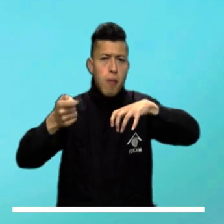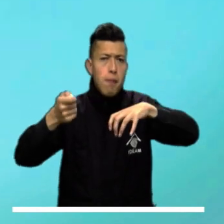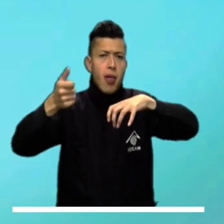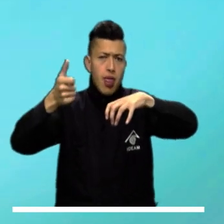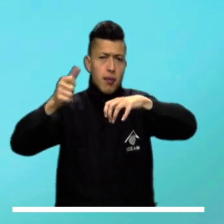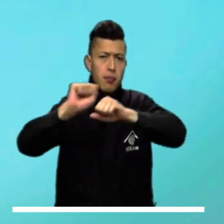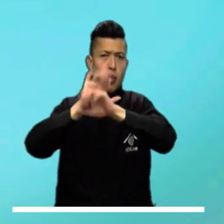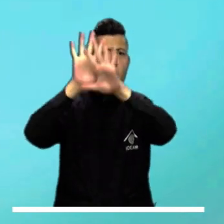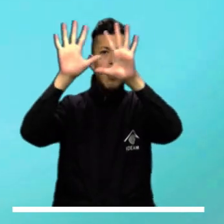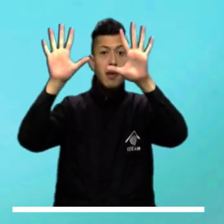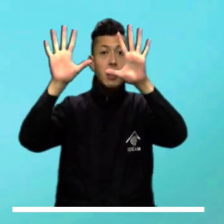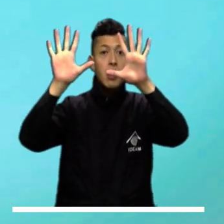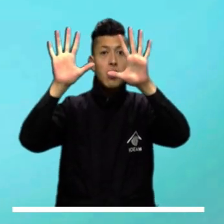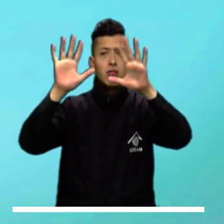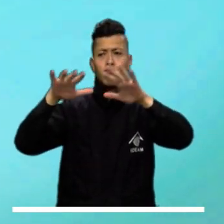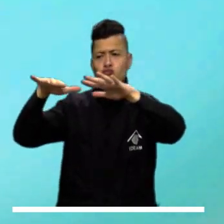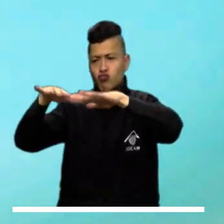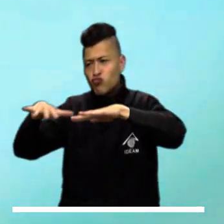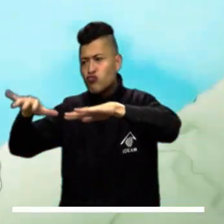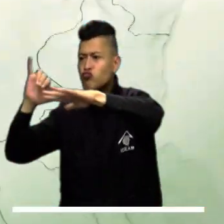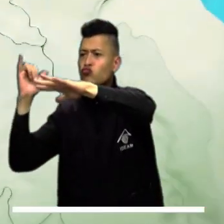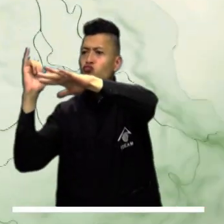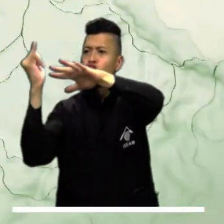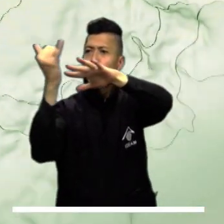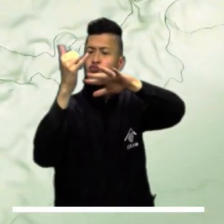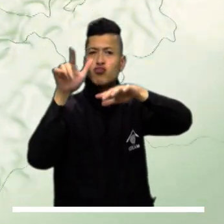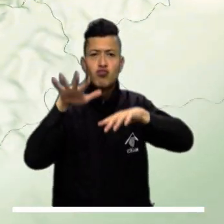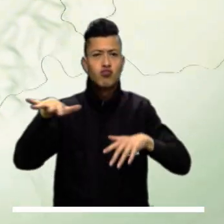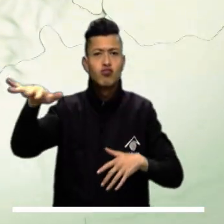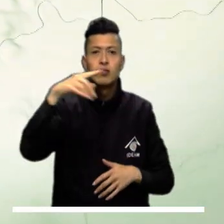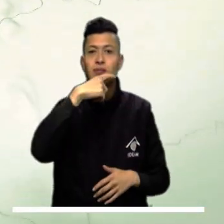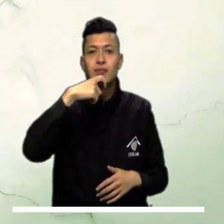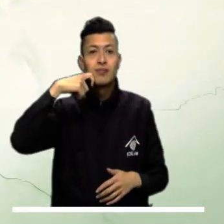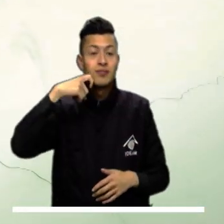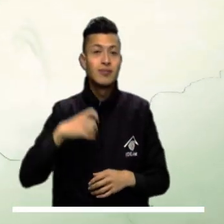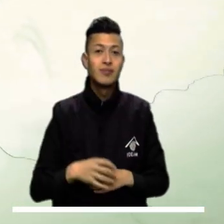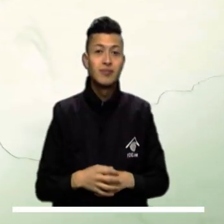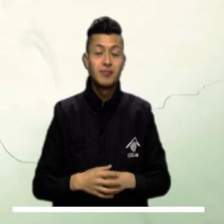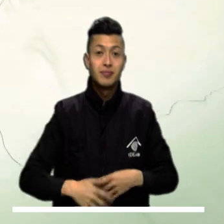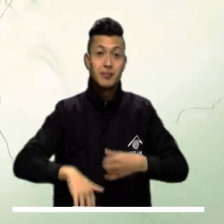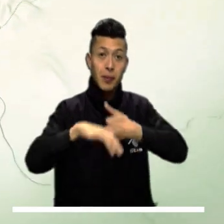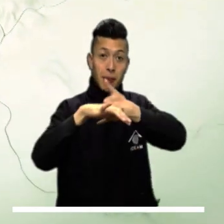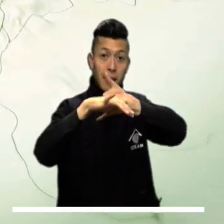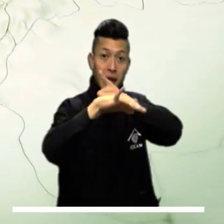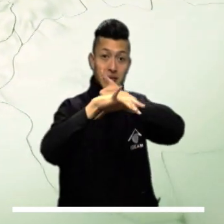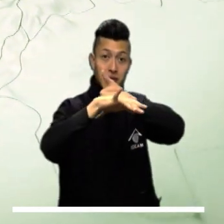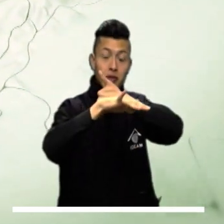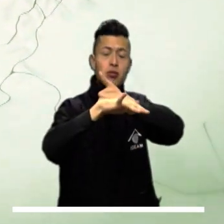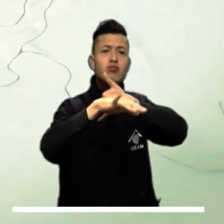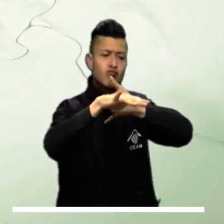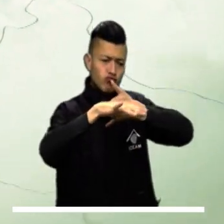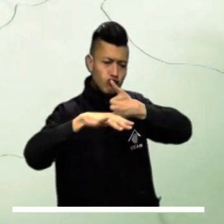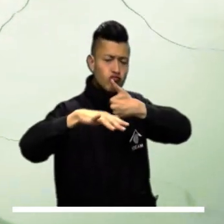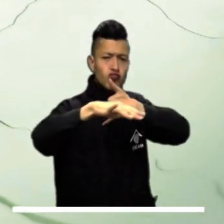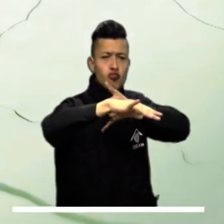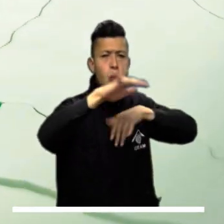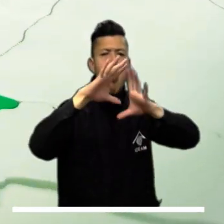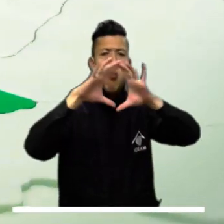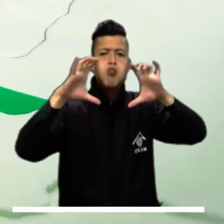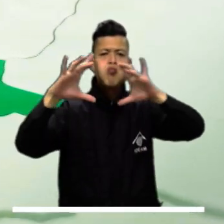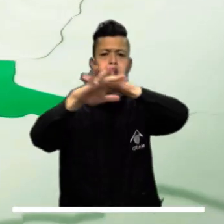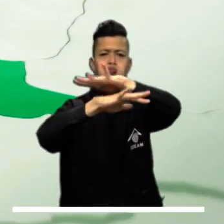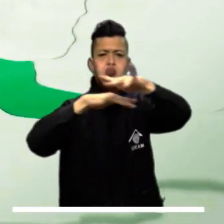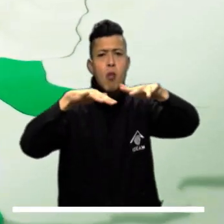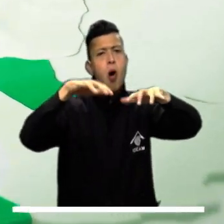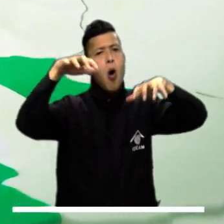esporádicas en las primeras horas del día. Para el resto del área se estima tiempo seco. La región pacífica espera condiciones